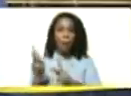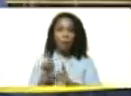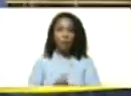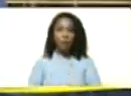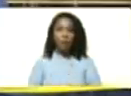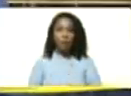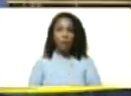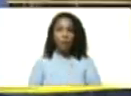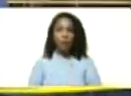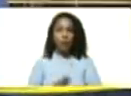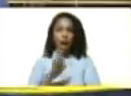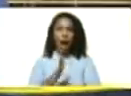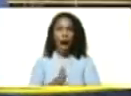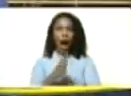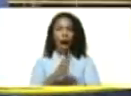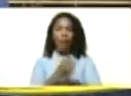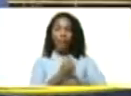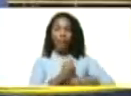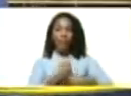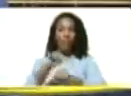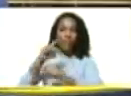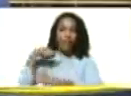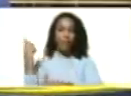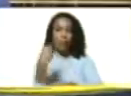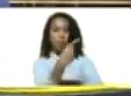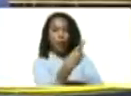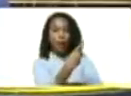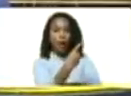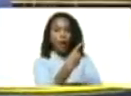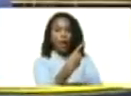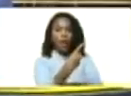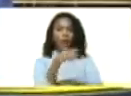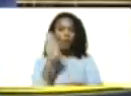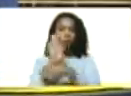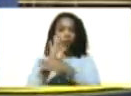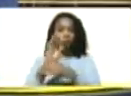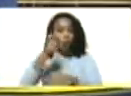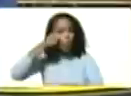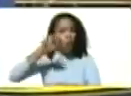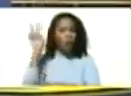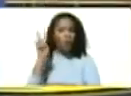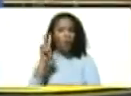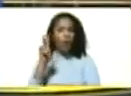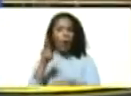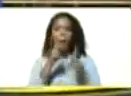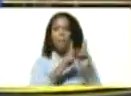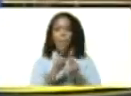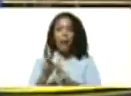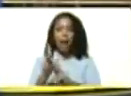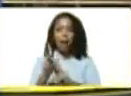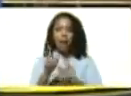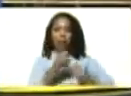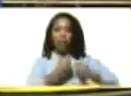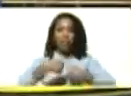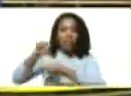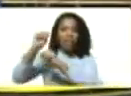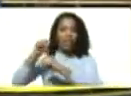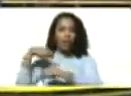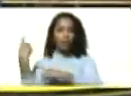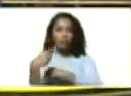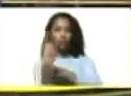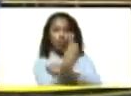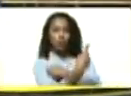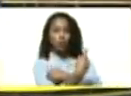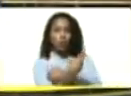Plan Antibúmeram de protección al pueblo de Venezuela. Plan Antibúmeram de